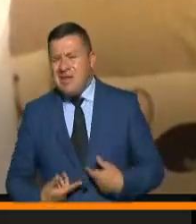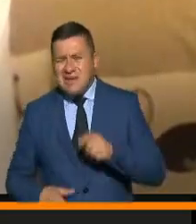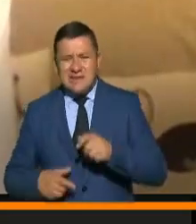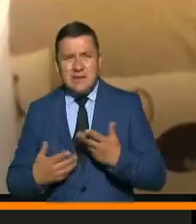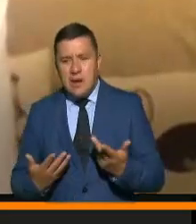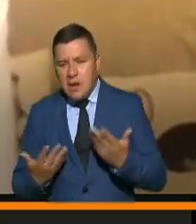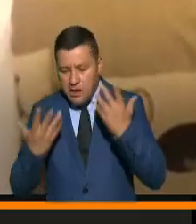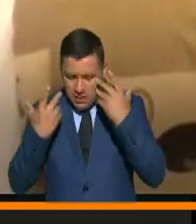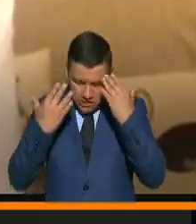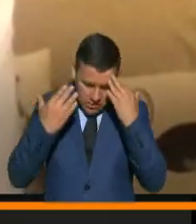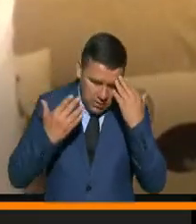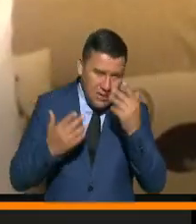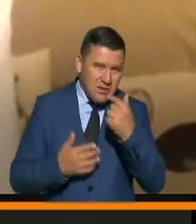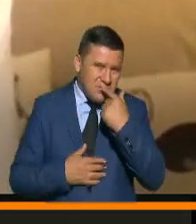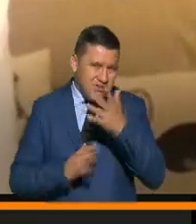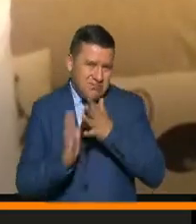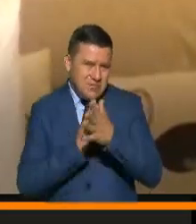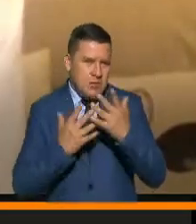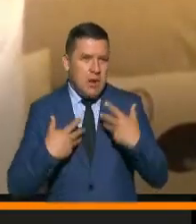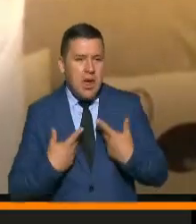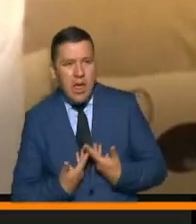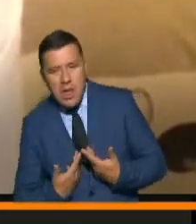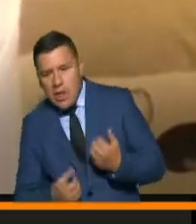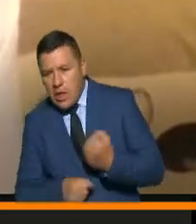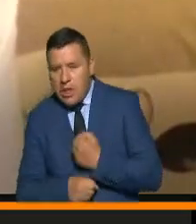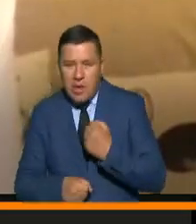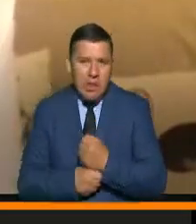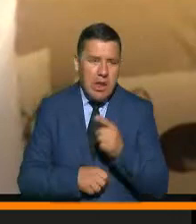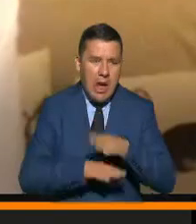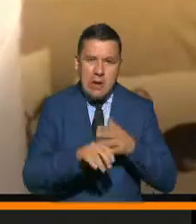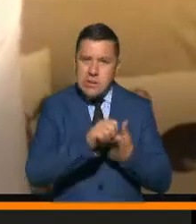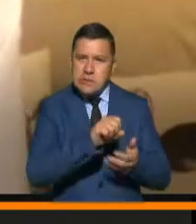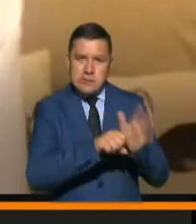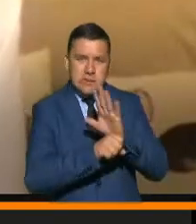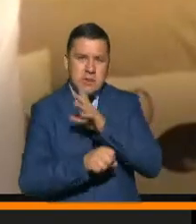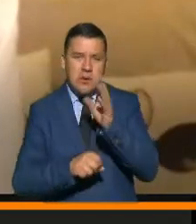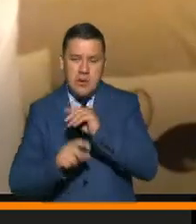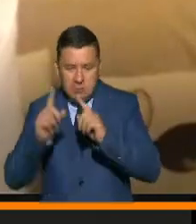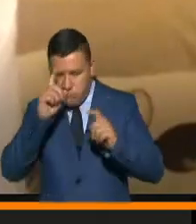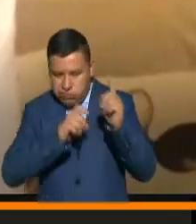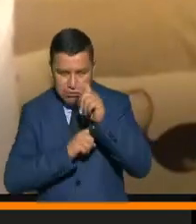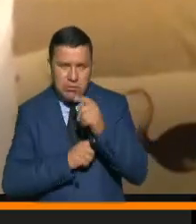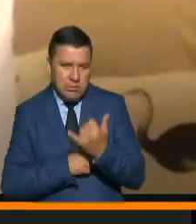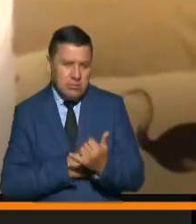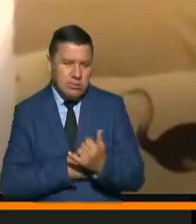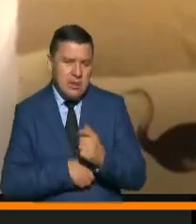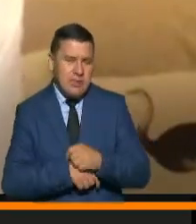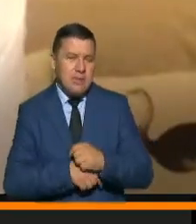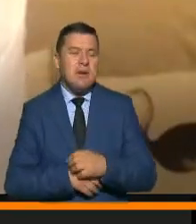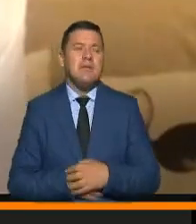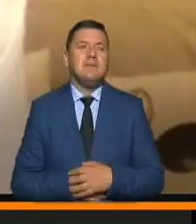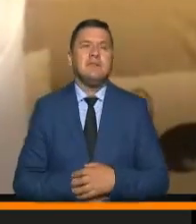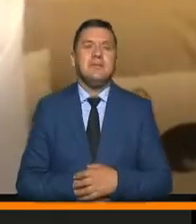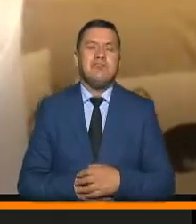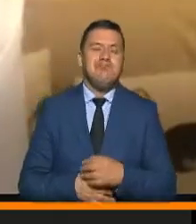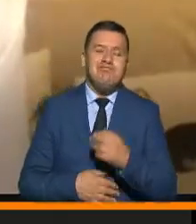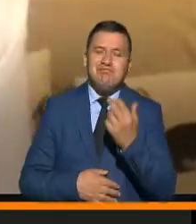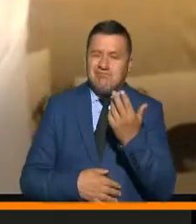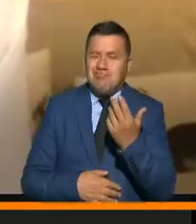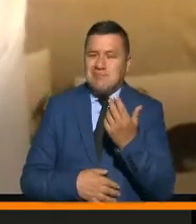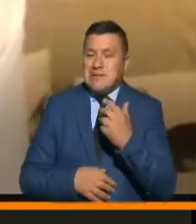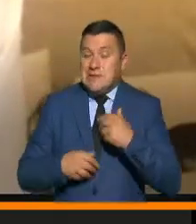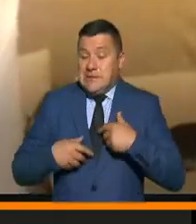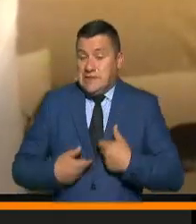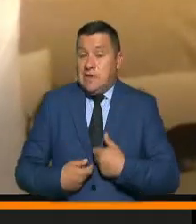punto de vista físico. Ustedes ya lo han comentado y lo hemos reflexionado todos en carne propia en este tiempo y evidentemente tiene un